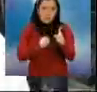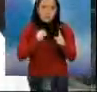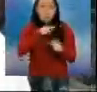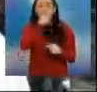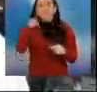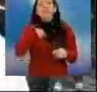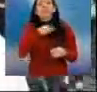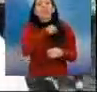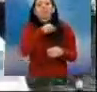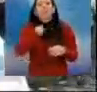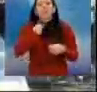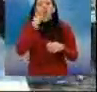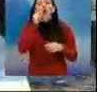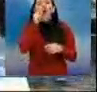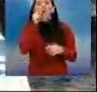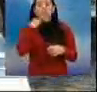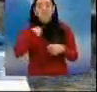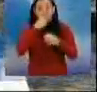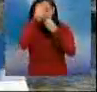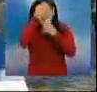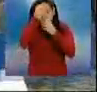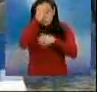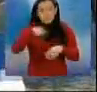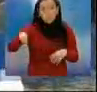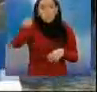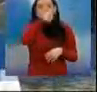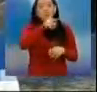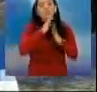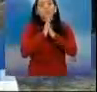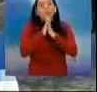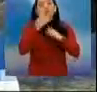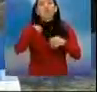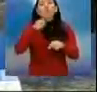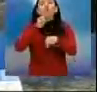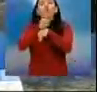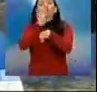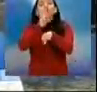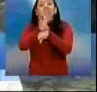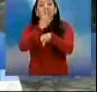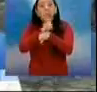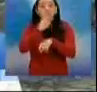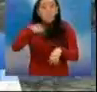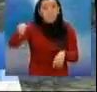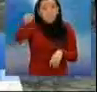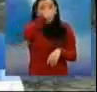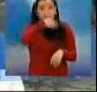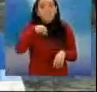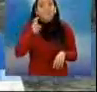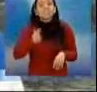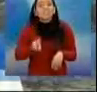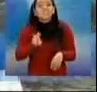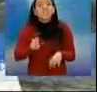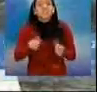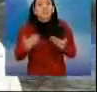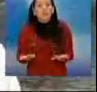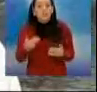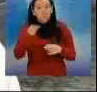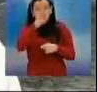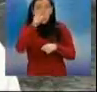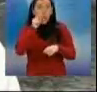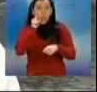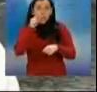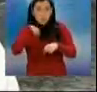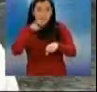Ese video refleja los cambios, las transformaciones que como sociedad guatemalteca estamos teniendo. Creo que el hecho